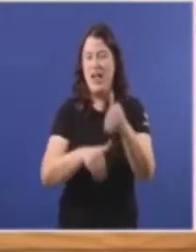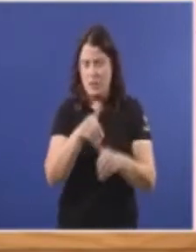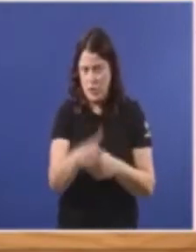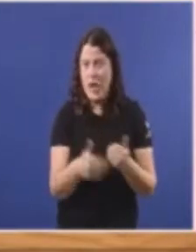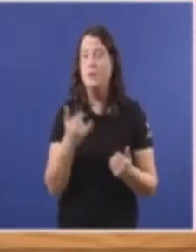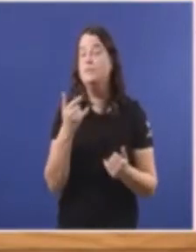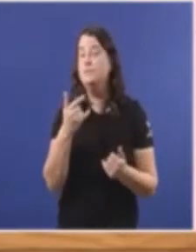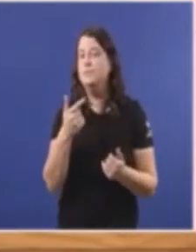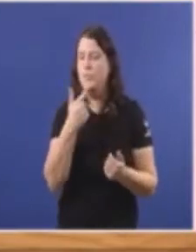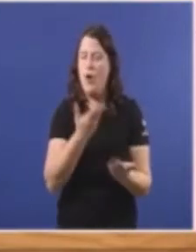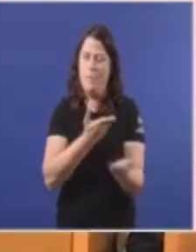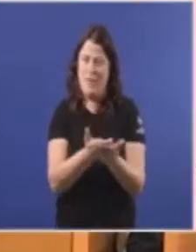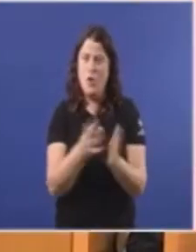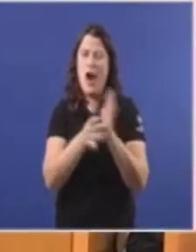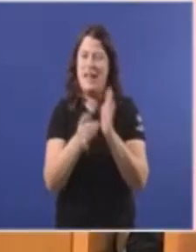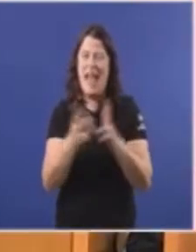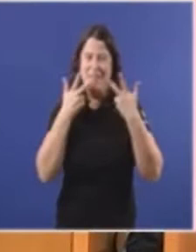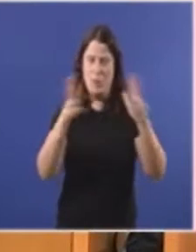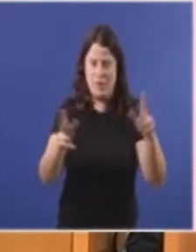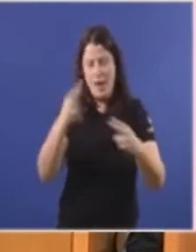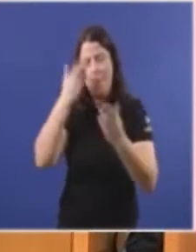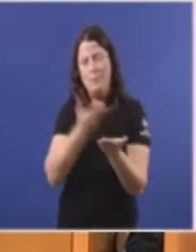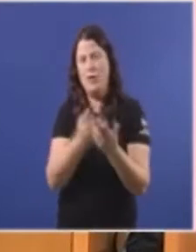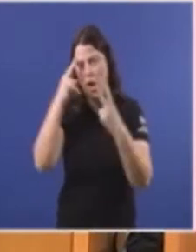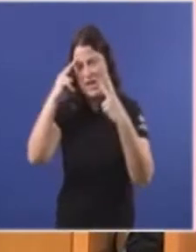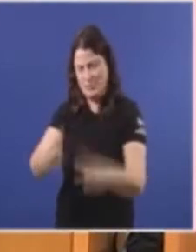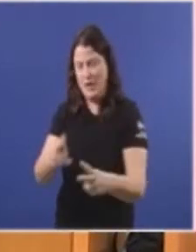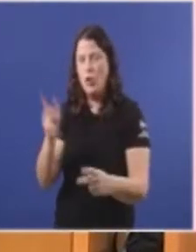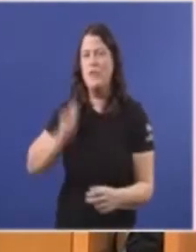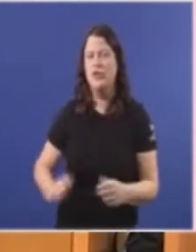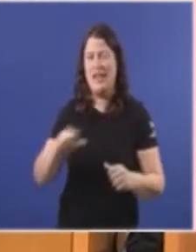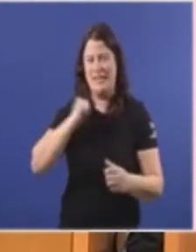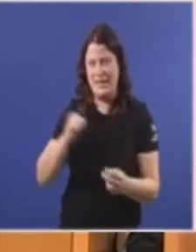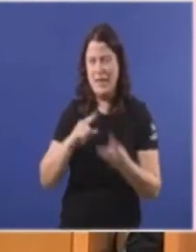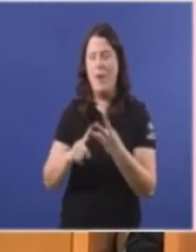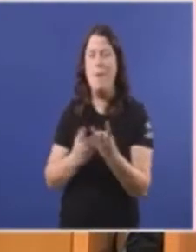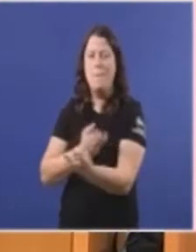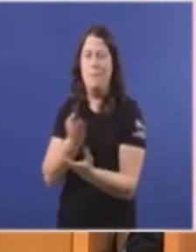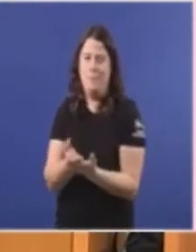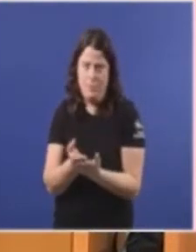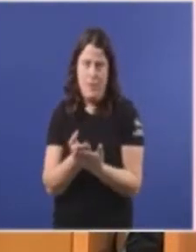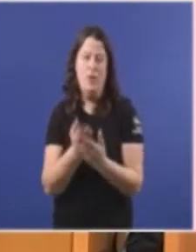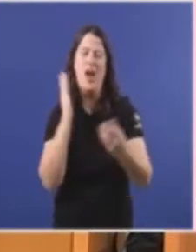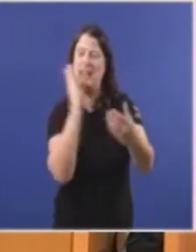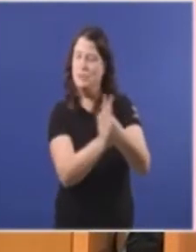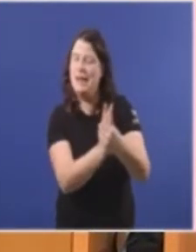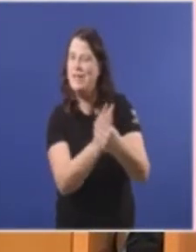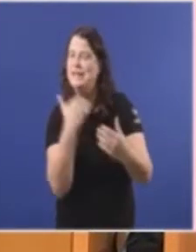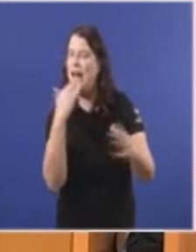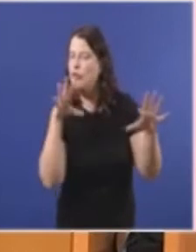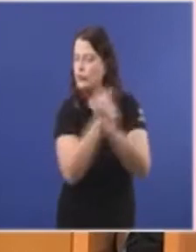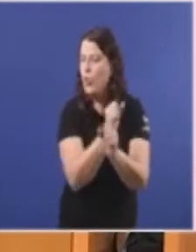Eu lle pido Calidade democrática Lle pido Respeto aos profesionais sanitarios Lle pido Que non este detrás Do expedientes Que buscan